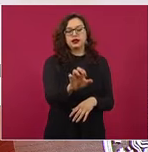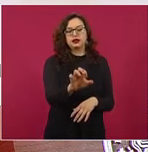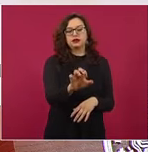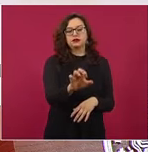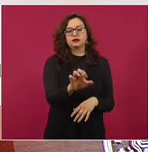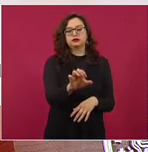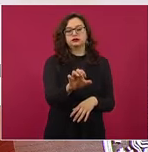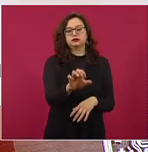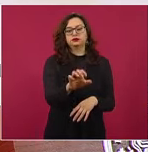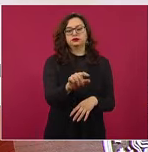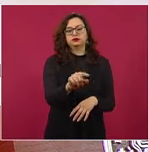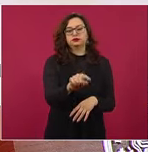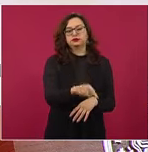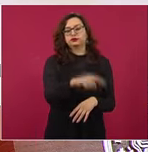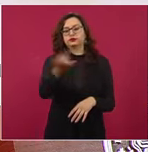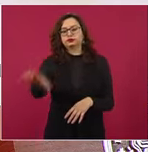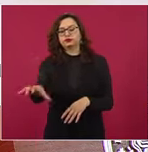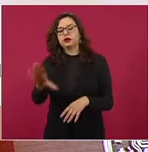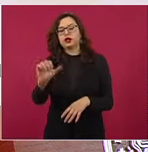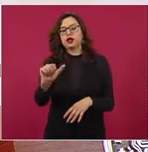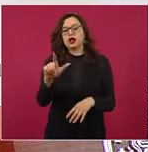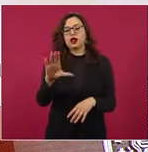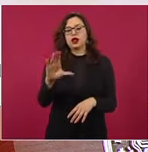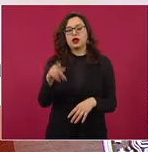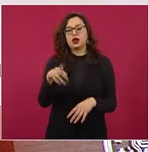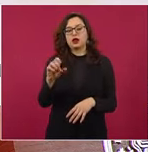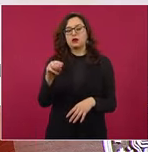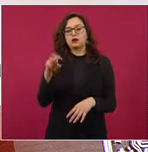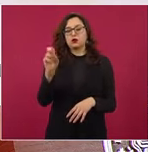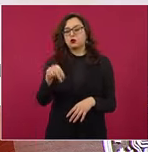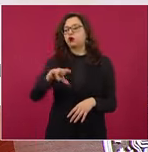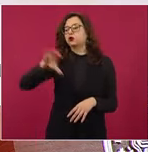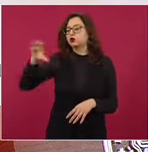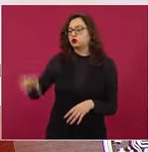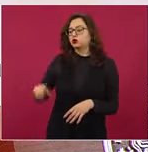Calakmul, en Tulum,